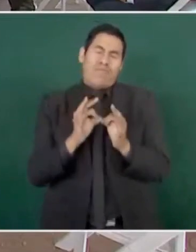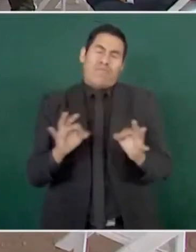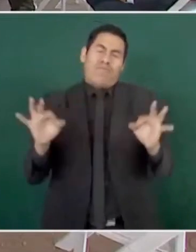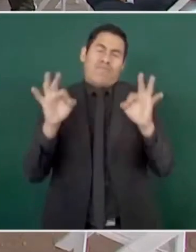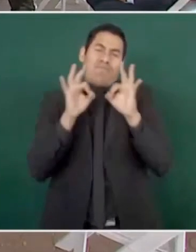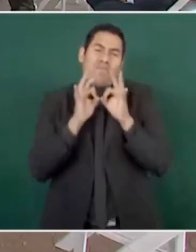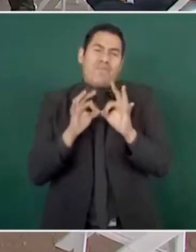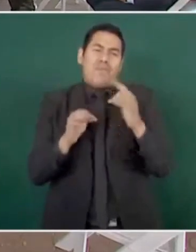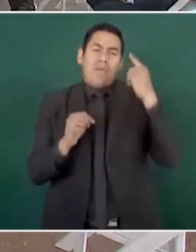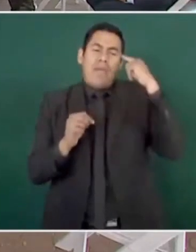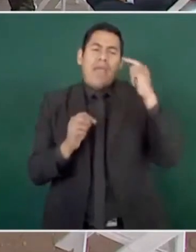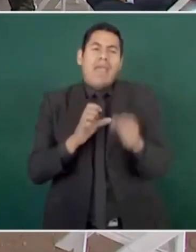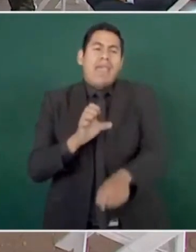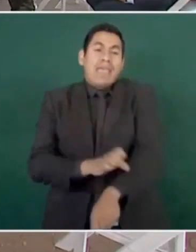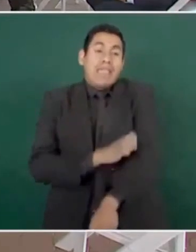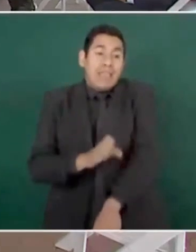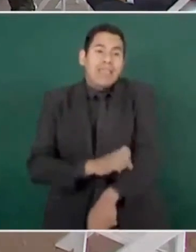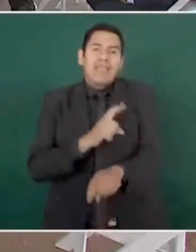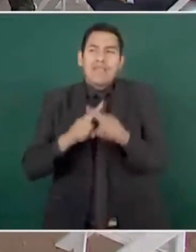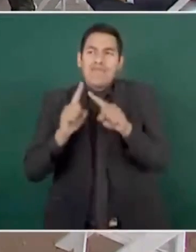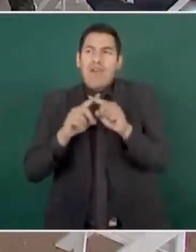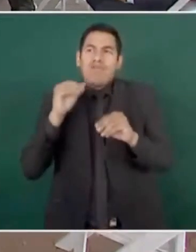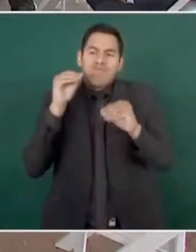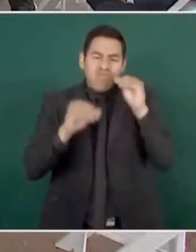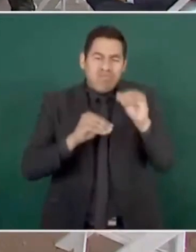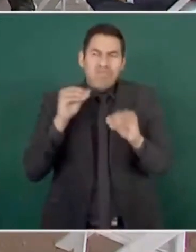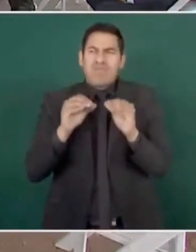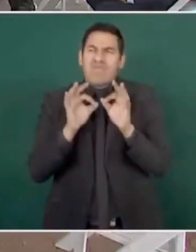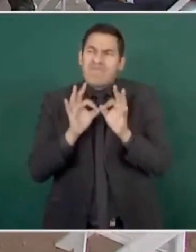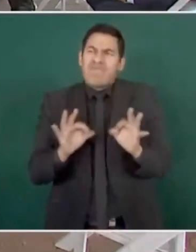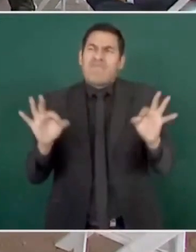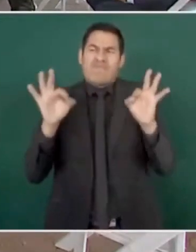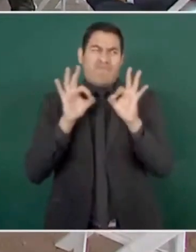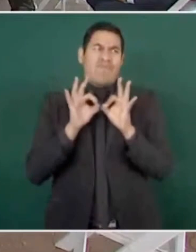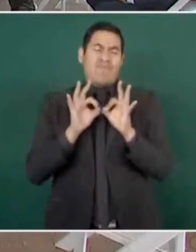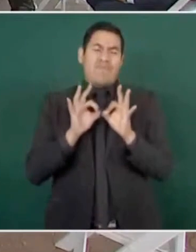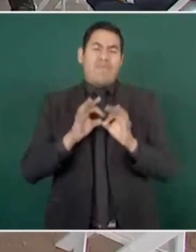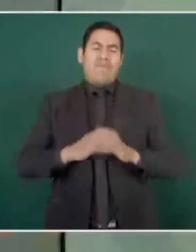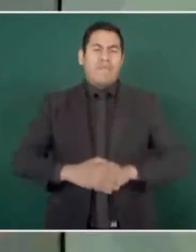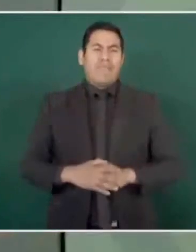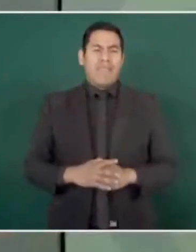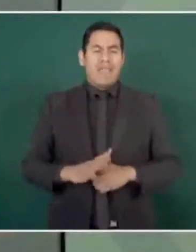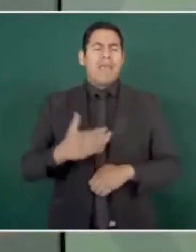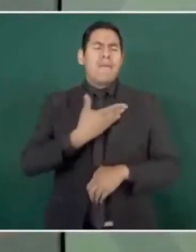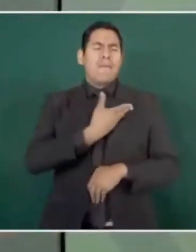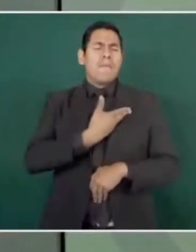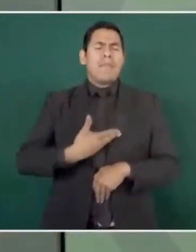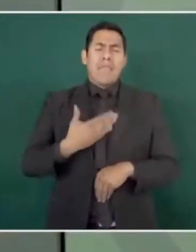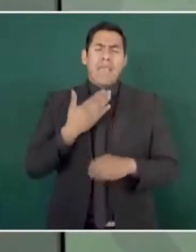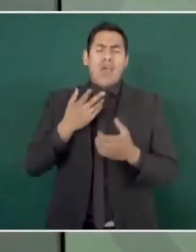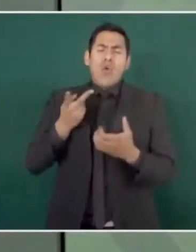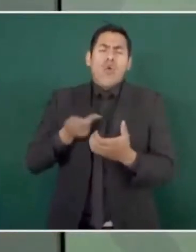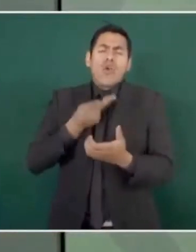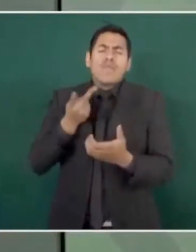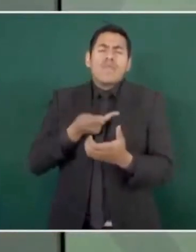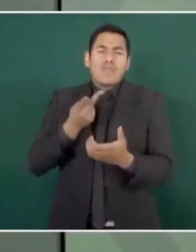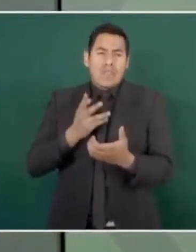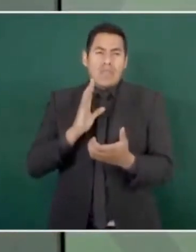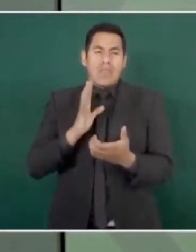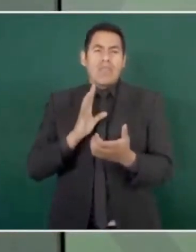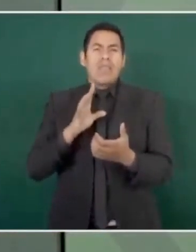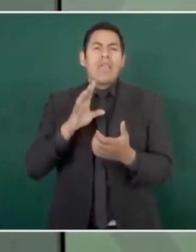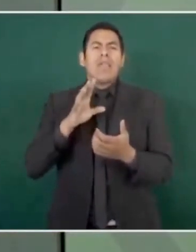distribución de electricidad. Una pregunta más. ¿Cuánto es la inversión en